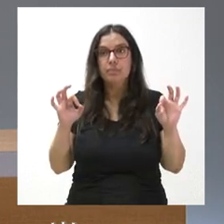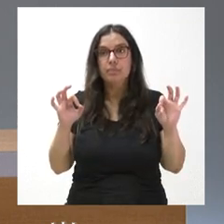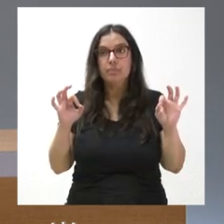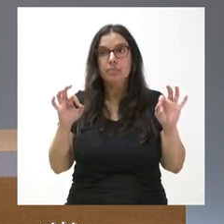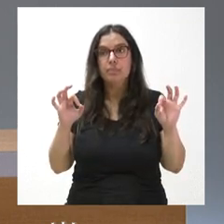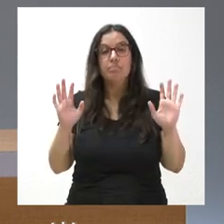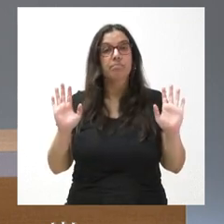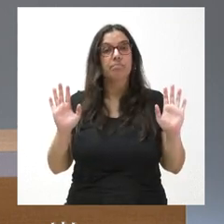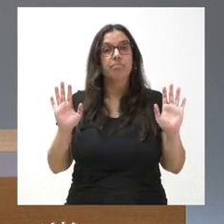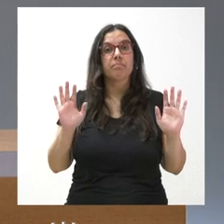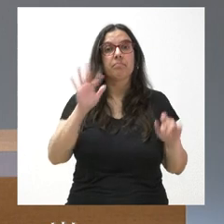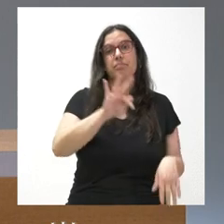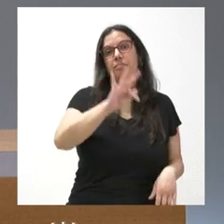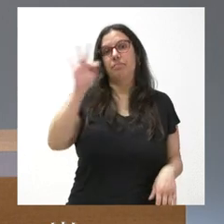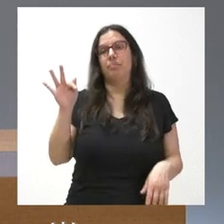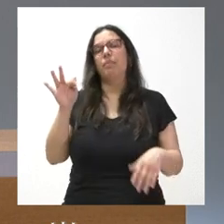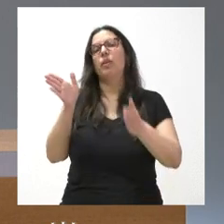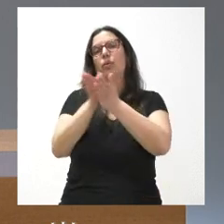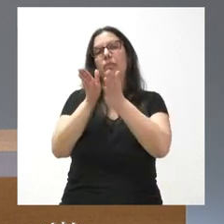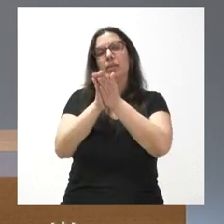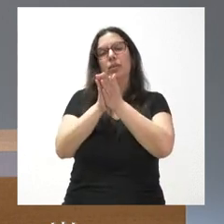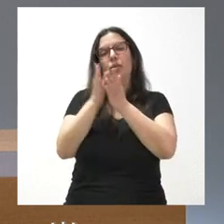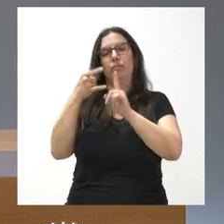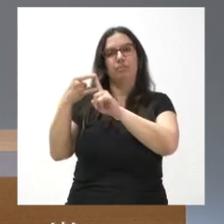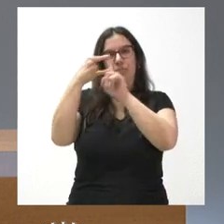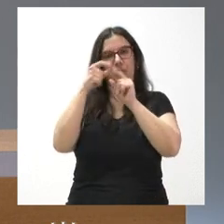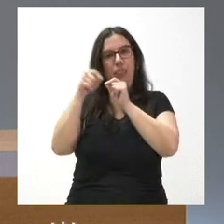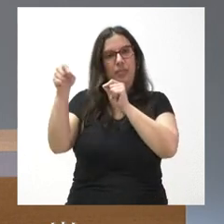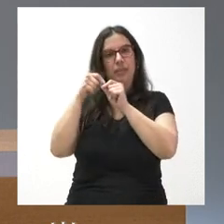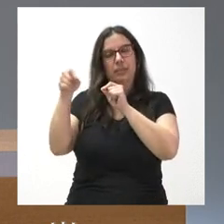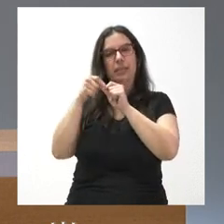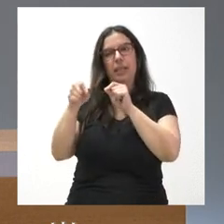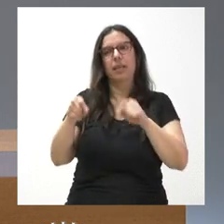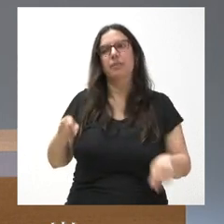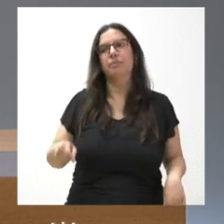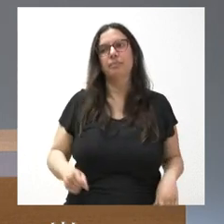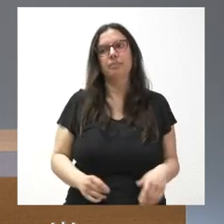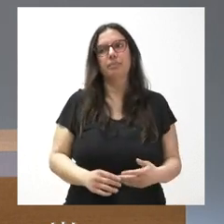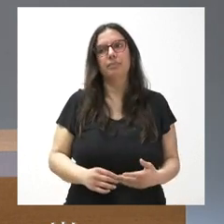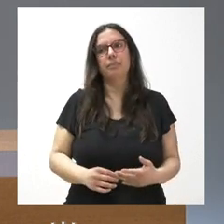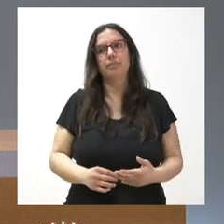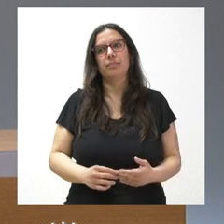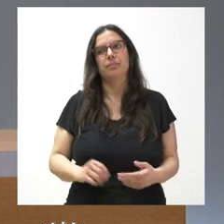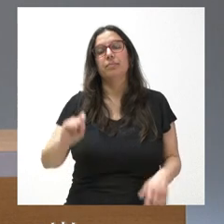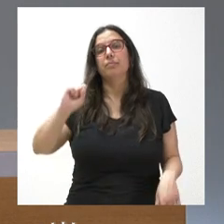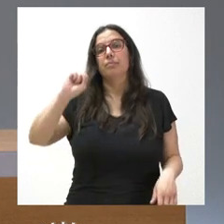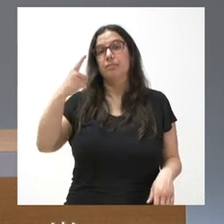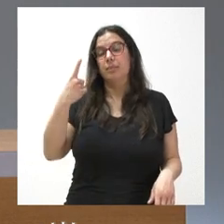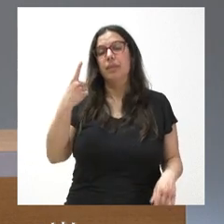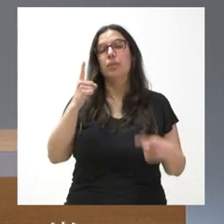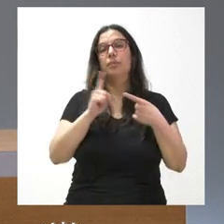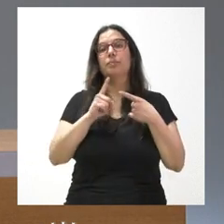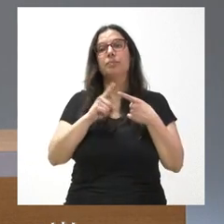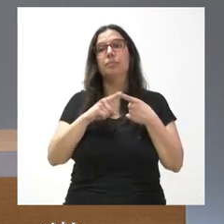Pues, en ese caso, vamos a abrir el turno con nuestros compañeros de las diferentes provincias. En primer lugar, nos acercamos